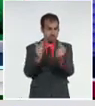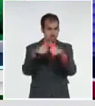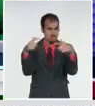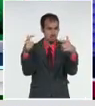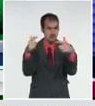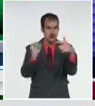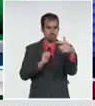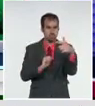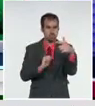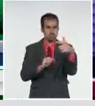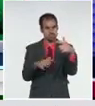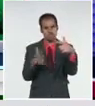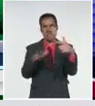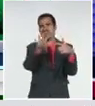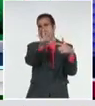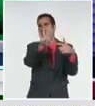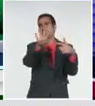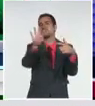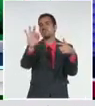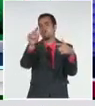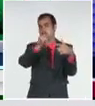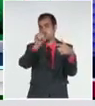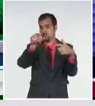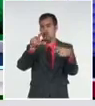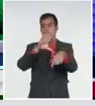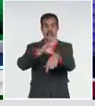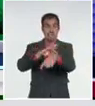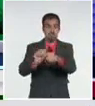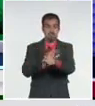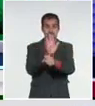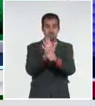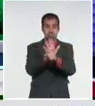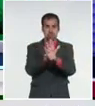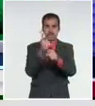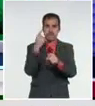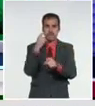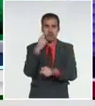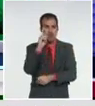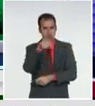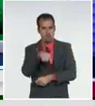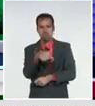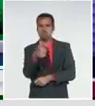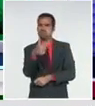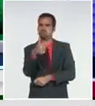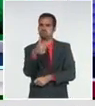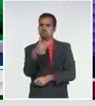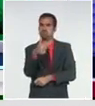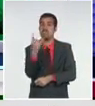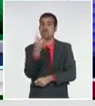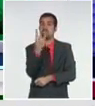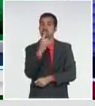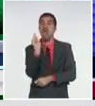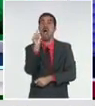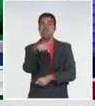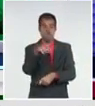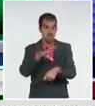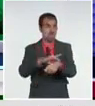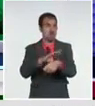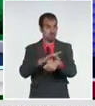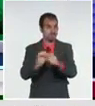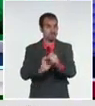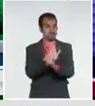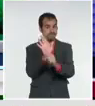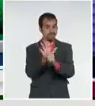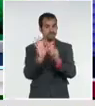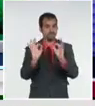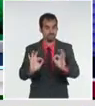de 548 personas totalmente asintomáticas en el momento del diagnóstico. Lo